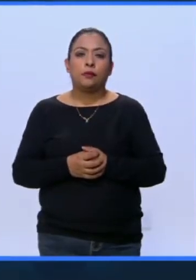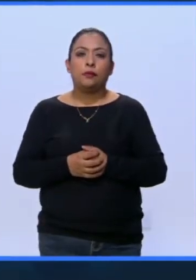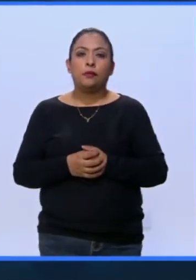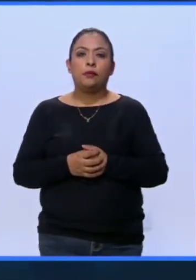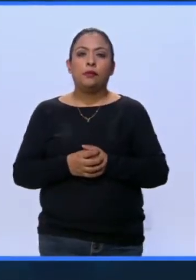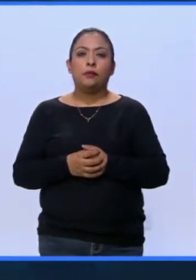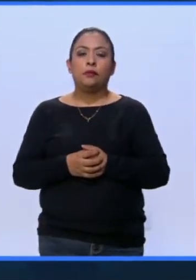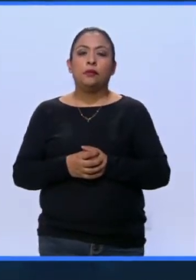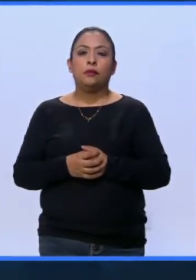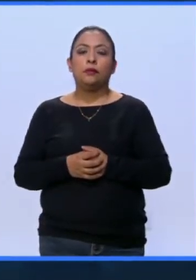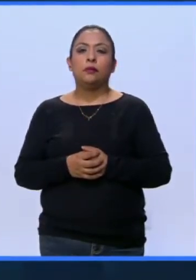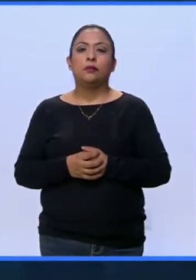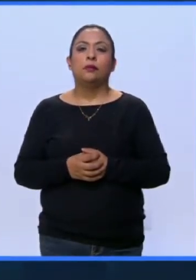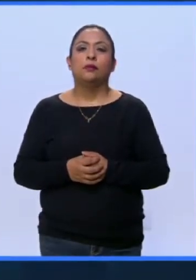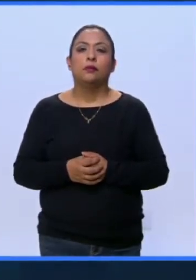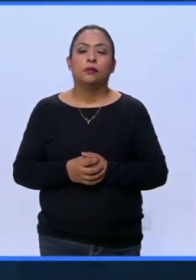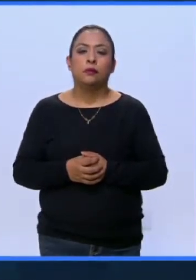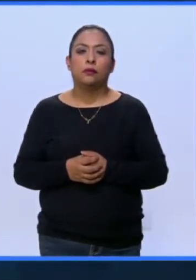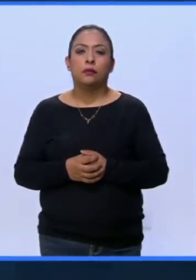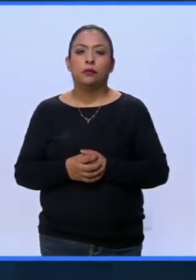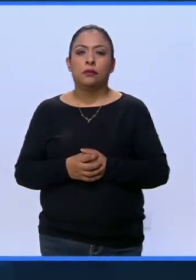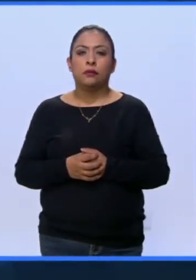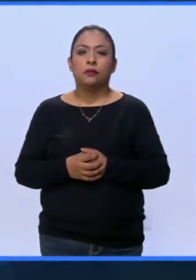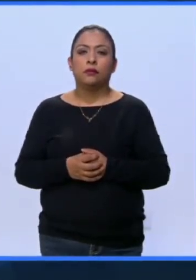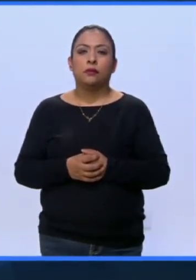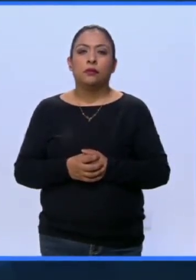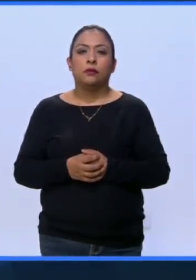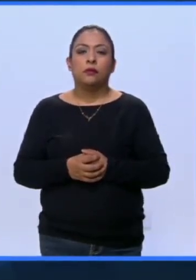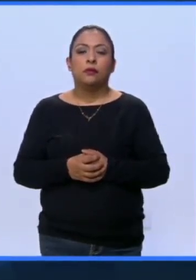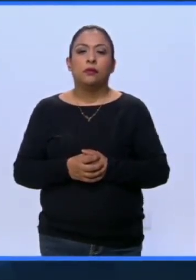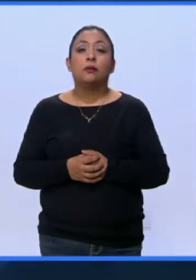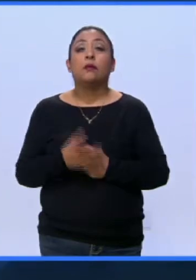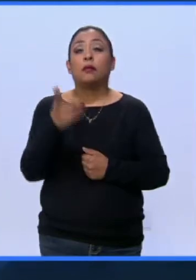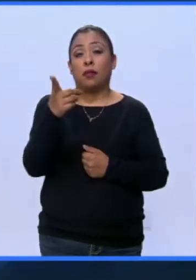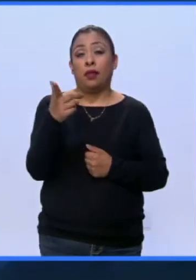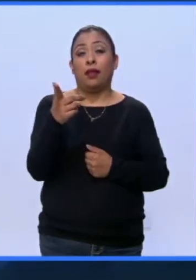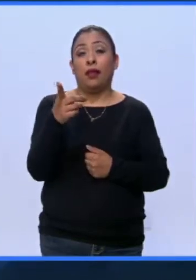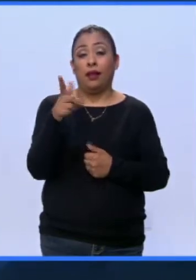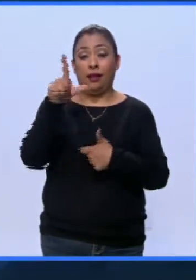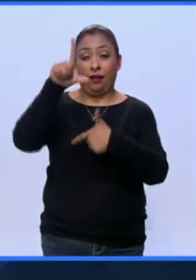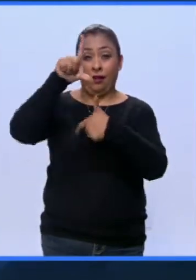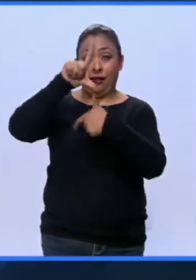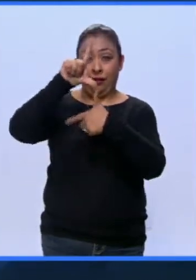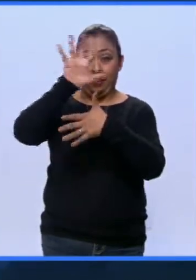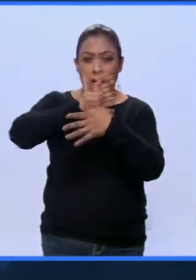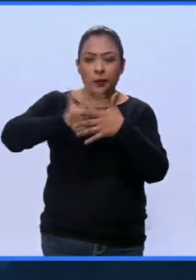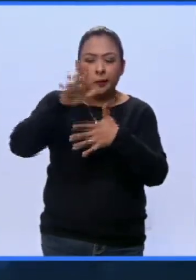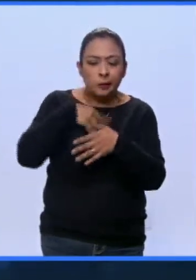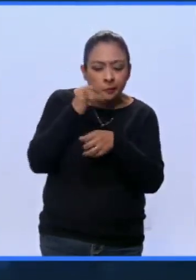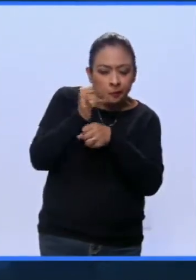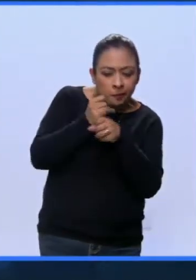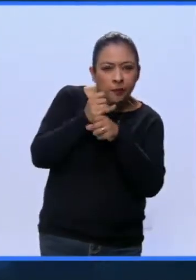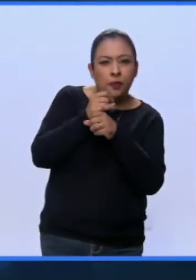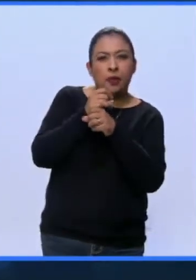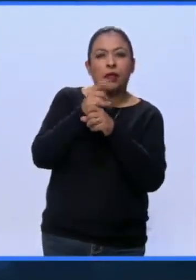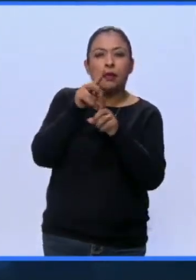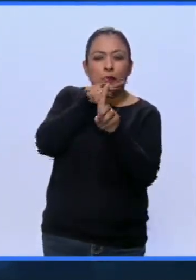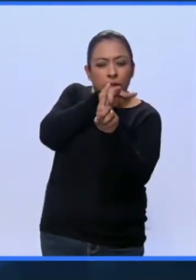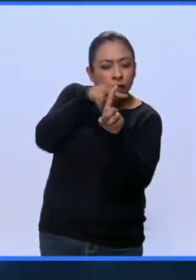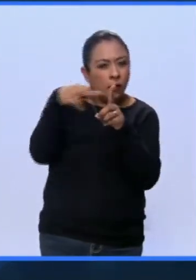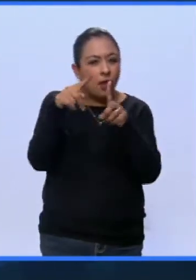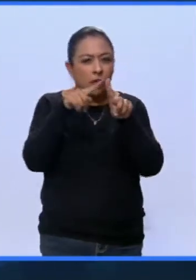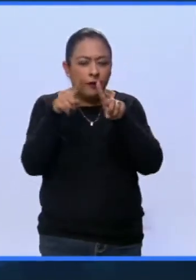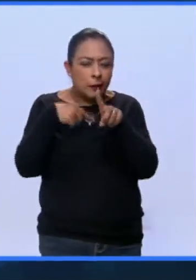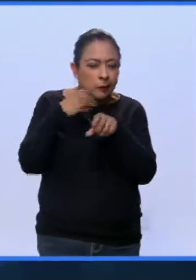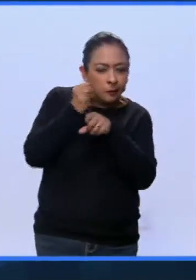parlare dei paesi da cui queste persone provengono. La situazione di Latinoamérica fue revisata desde distintas perspectivas,